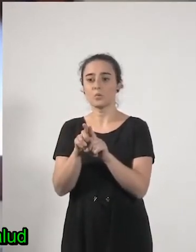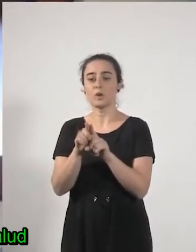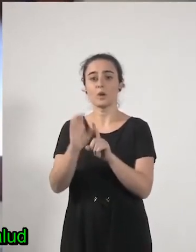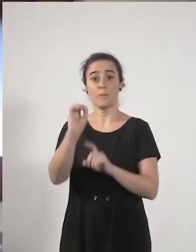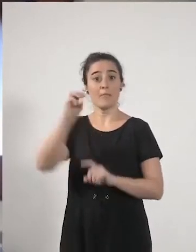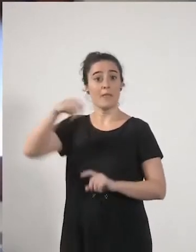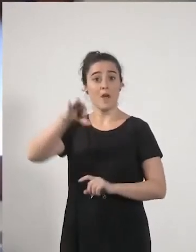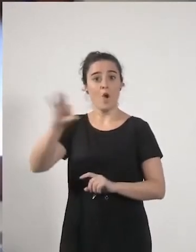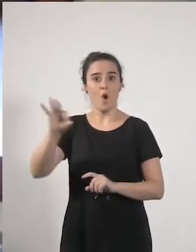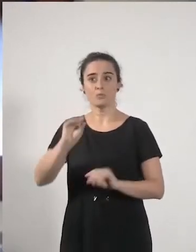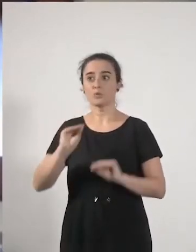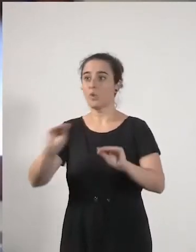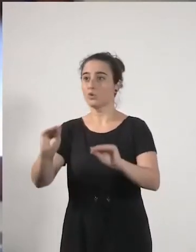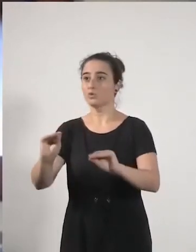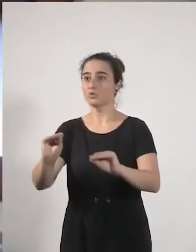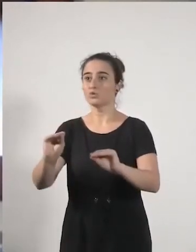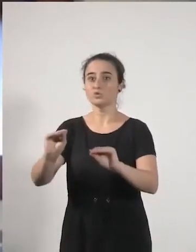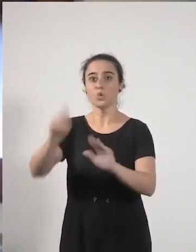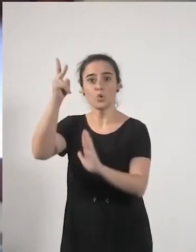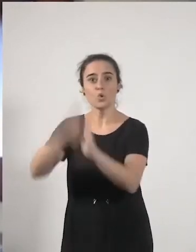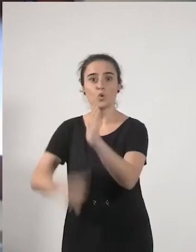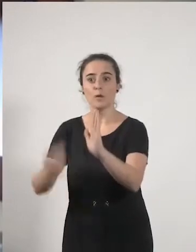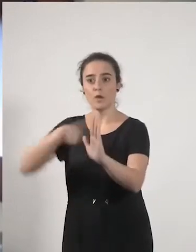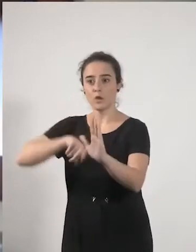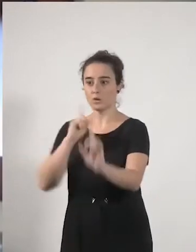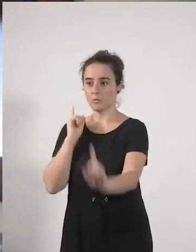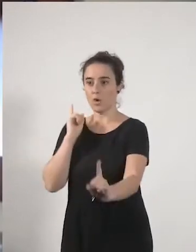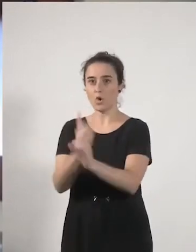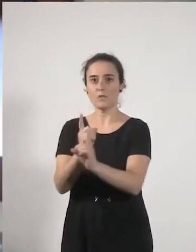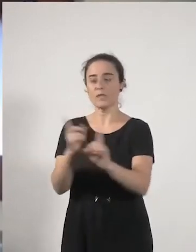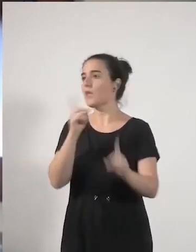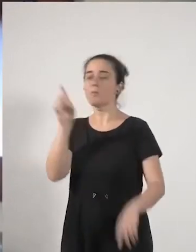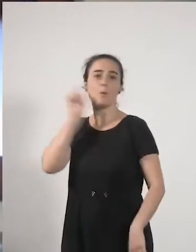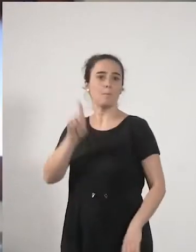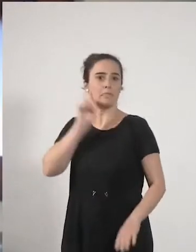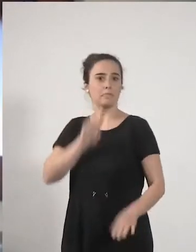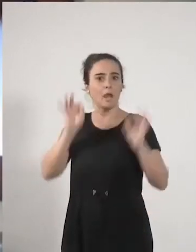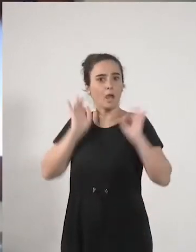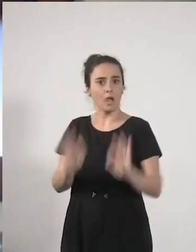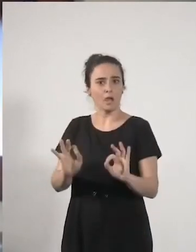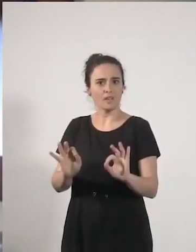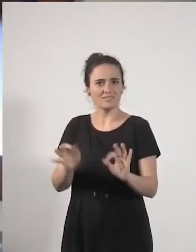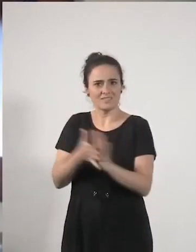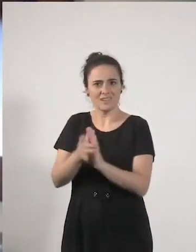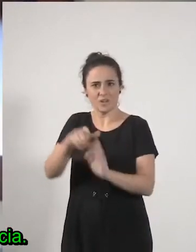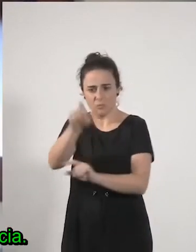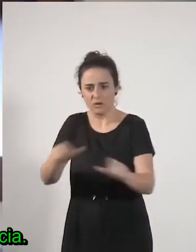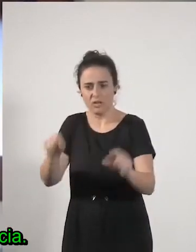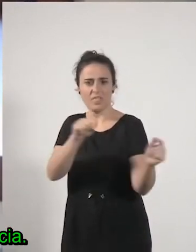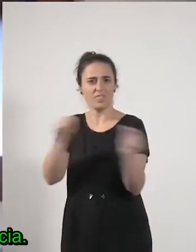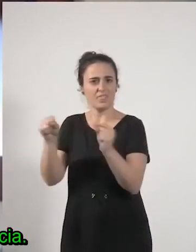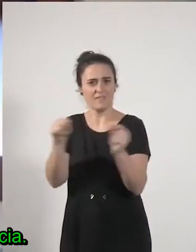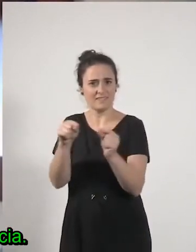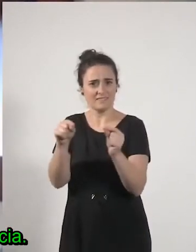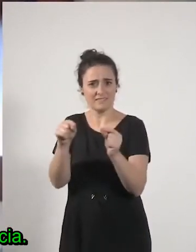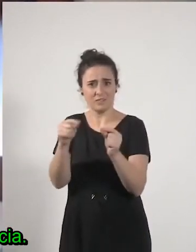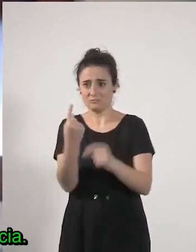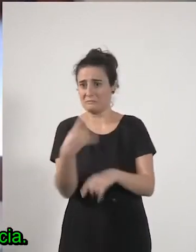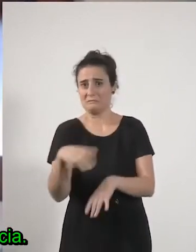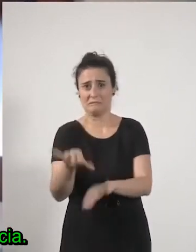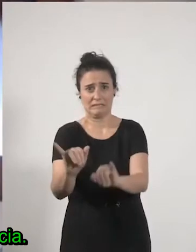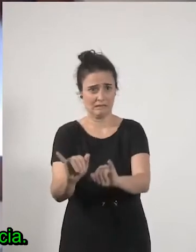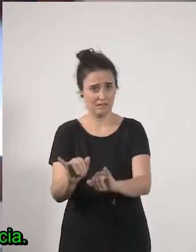Salud ya es un bulo ya está catalogado como bulo o sea ni siquiera ha habido un debate ciudadano esto esto ha sido una